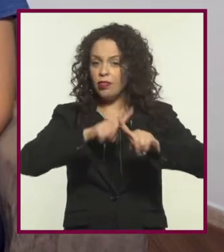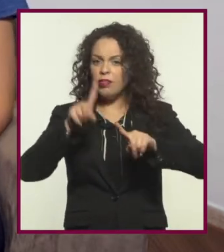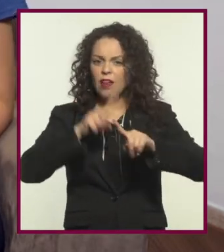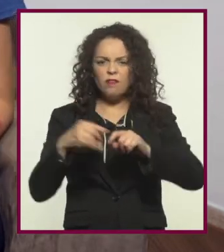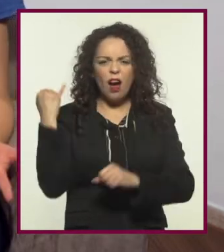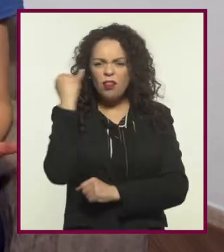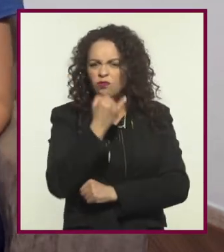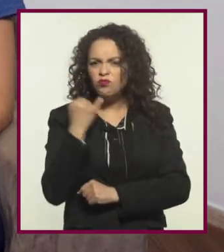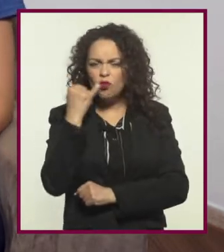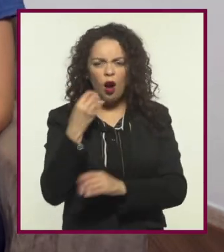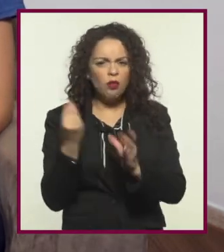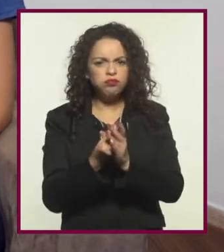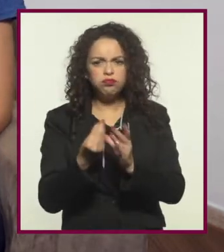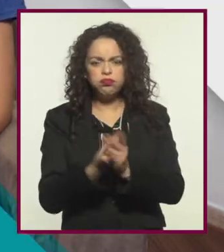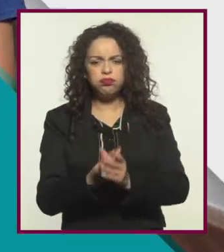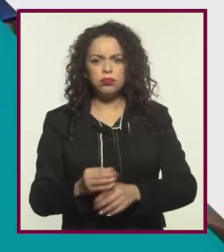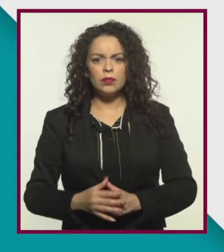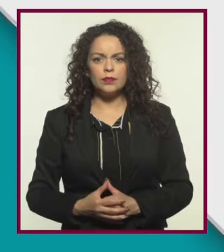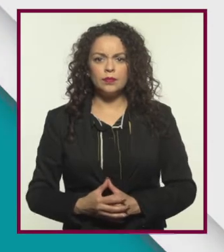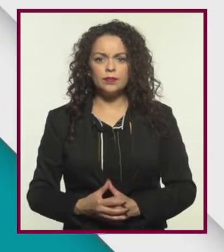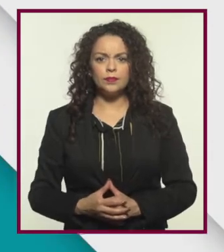traducidas a varios idiomas.